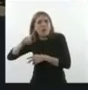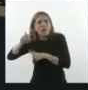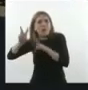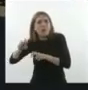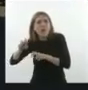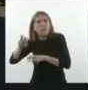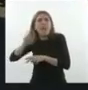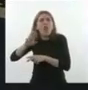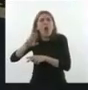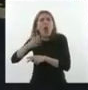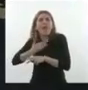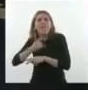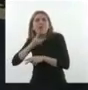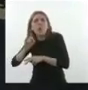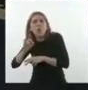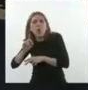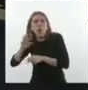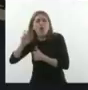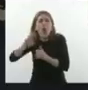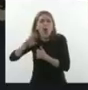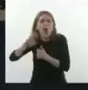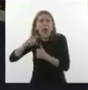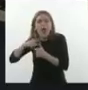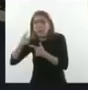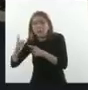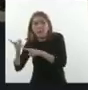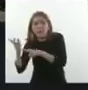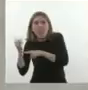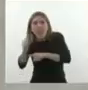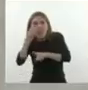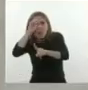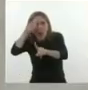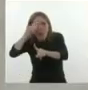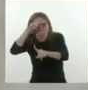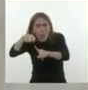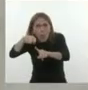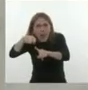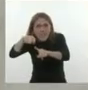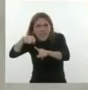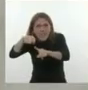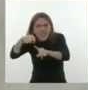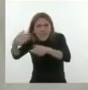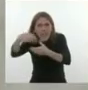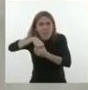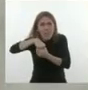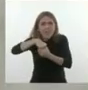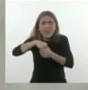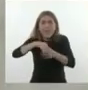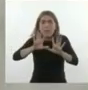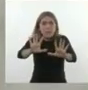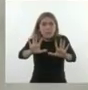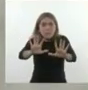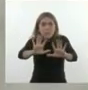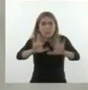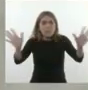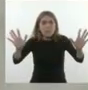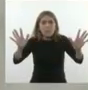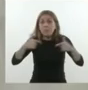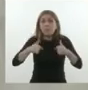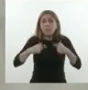esto no es que yo construyo una idea, una fantasía. Hicieron un allanamiento